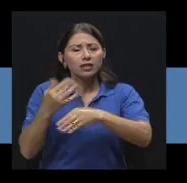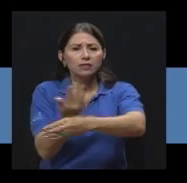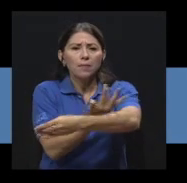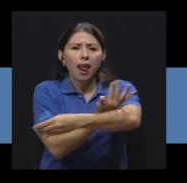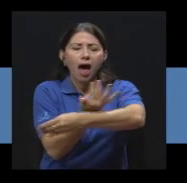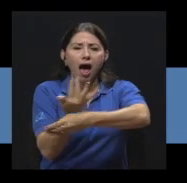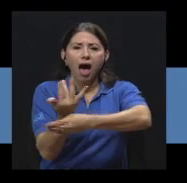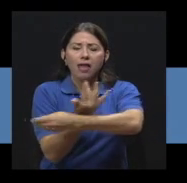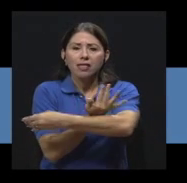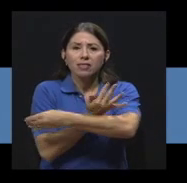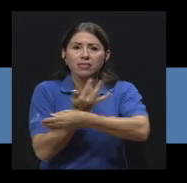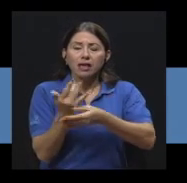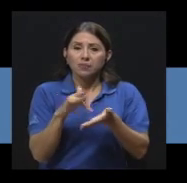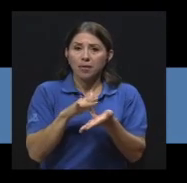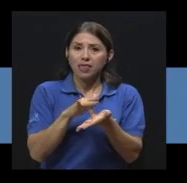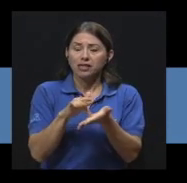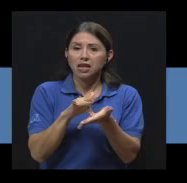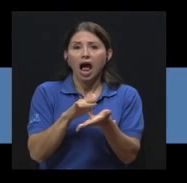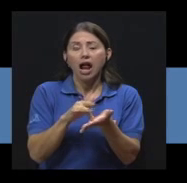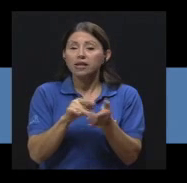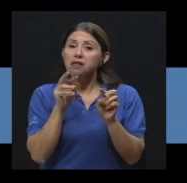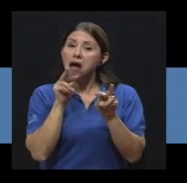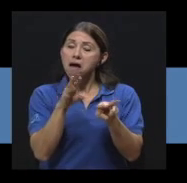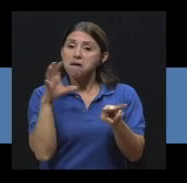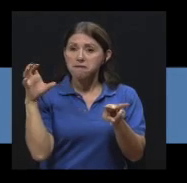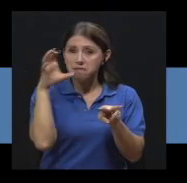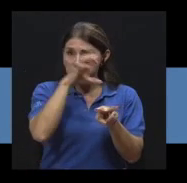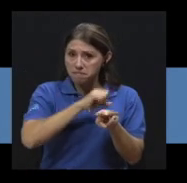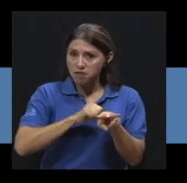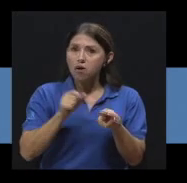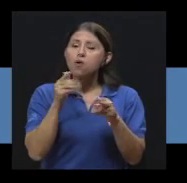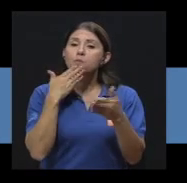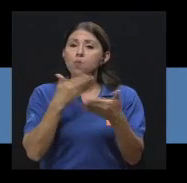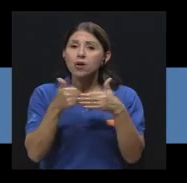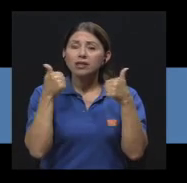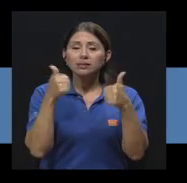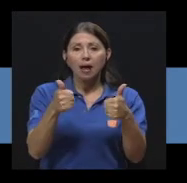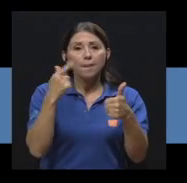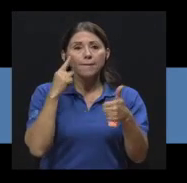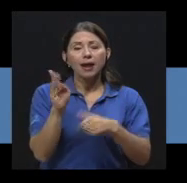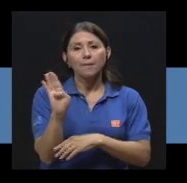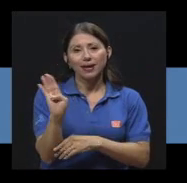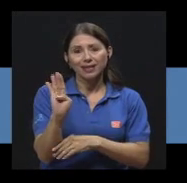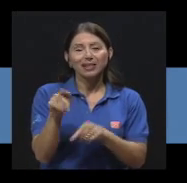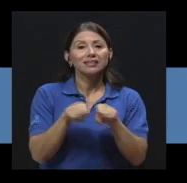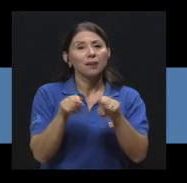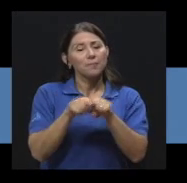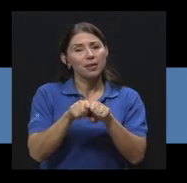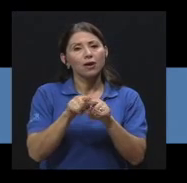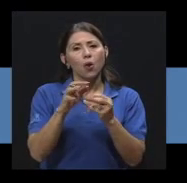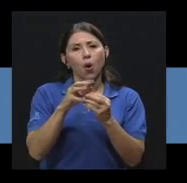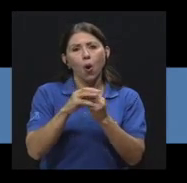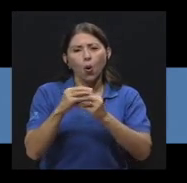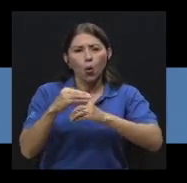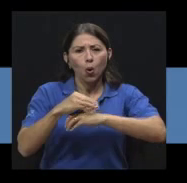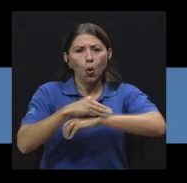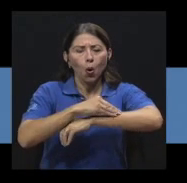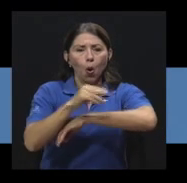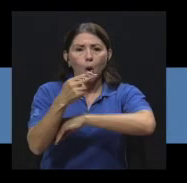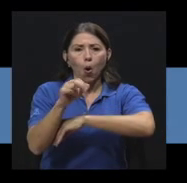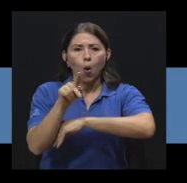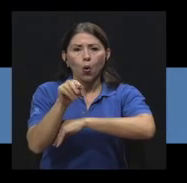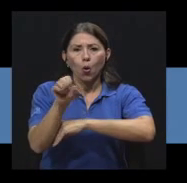medicinales, pues reporta ya sea algún efecto, no solamente para hongos, sino para bacterias. Sin embargo,